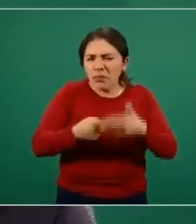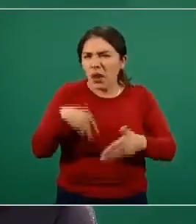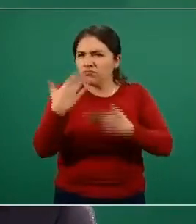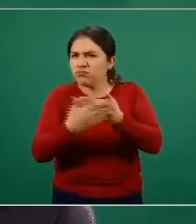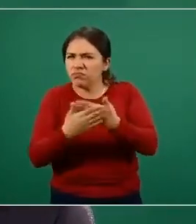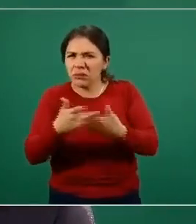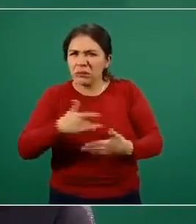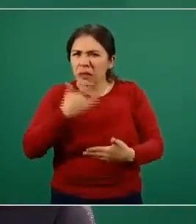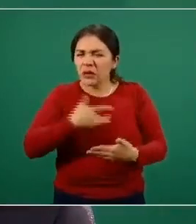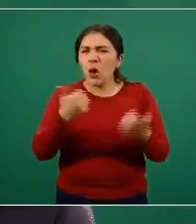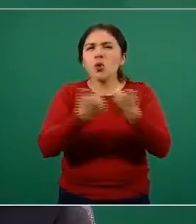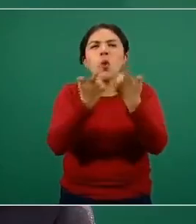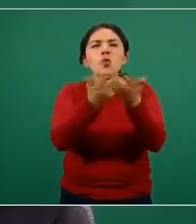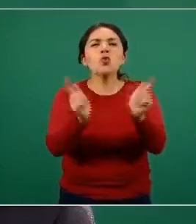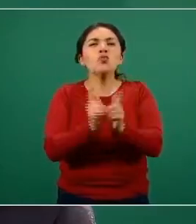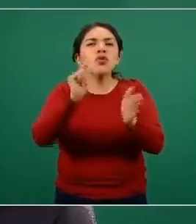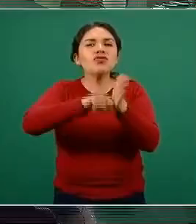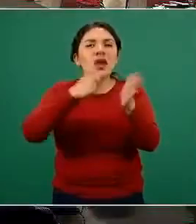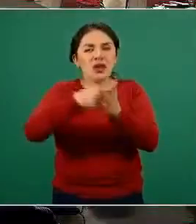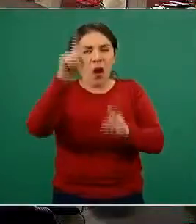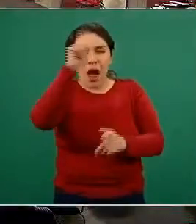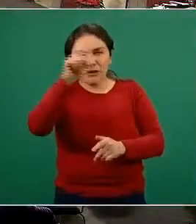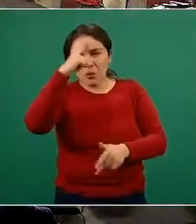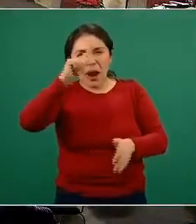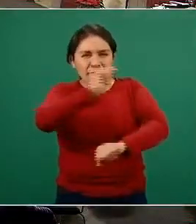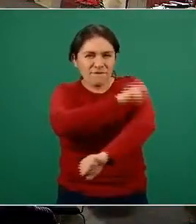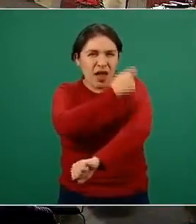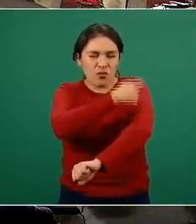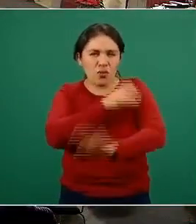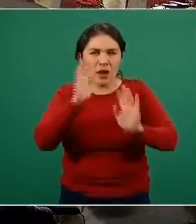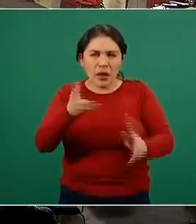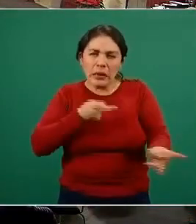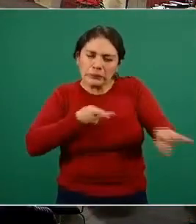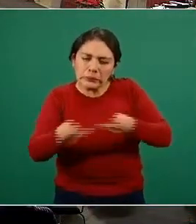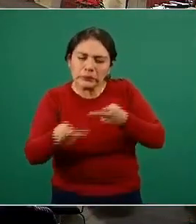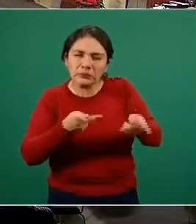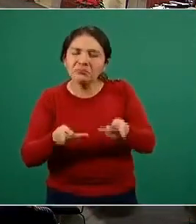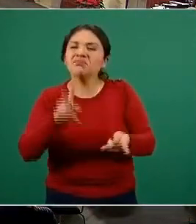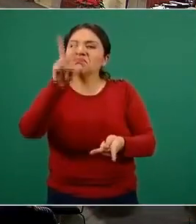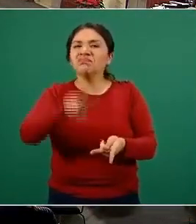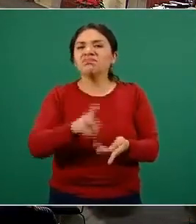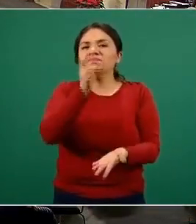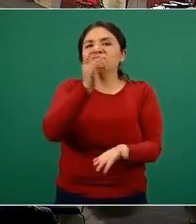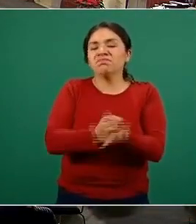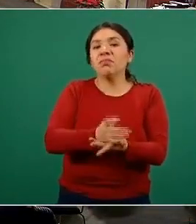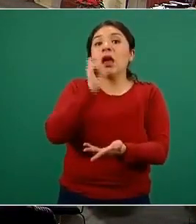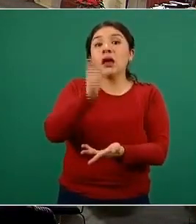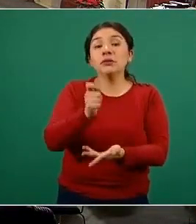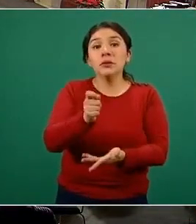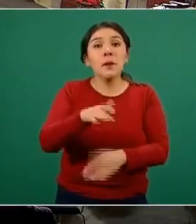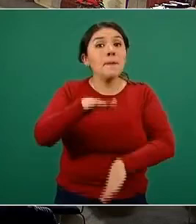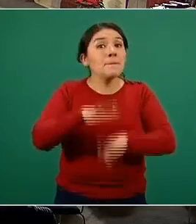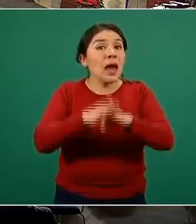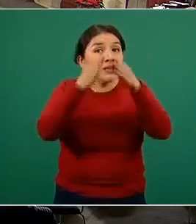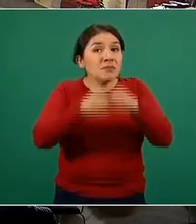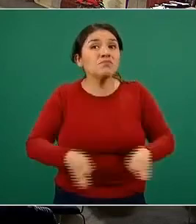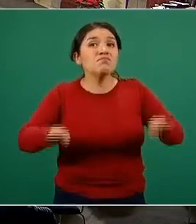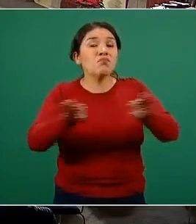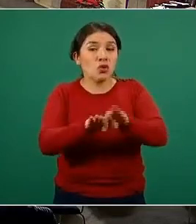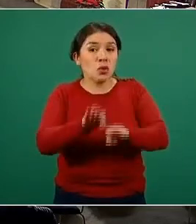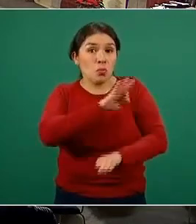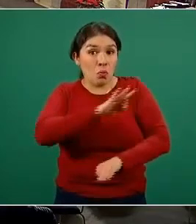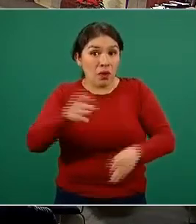que hizo el grupo técnico asesor de vacunación, se identificó que el objetivo de mayor